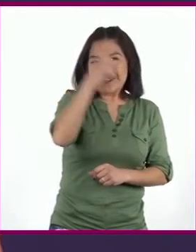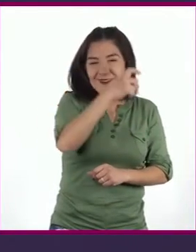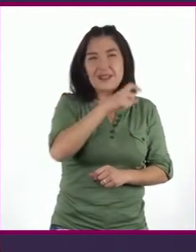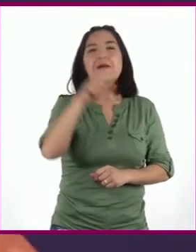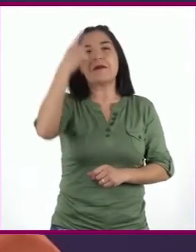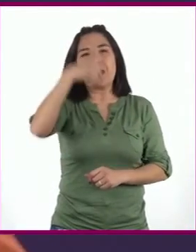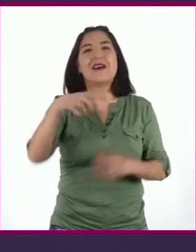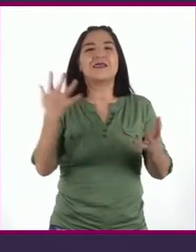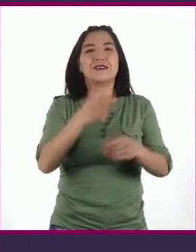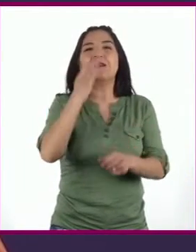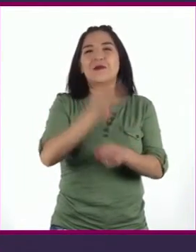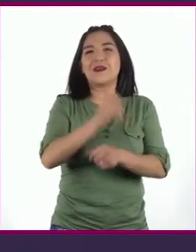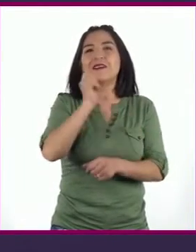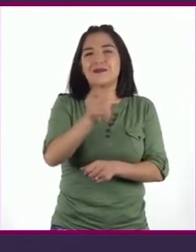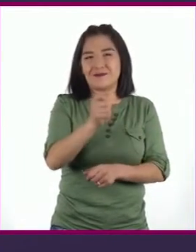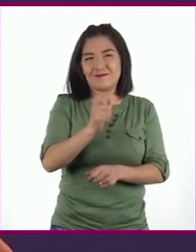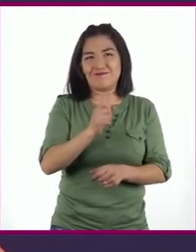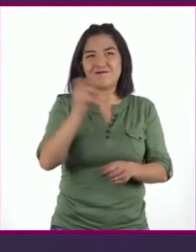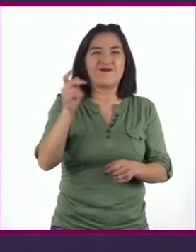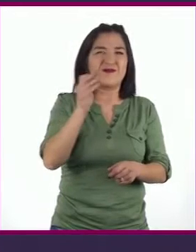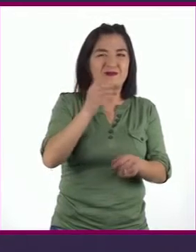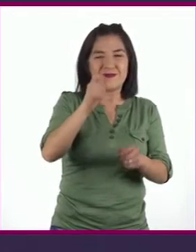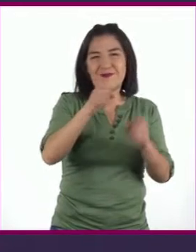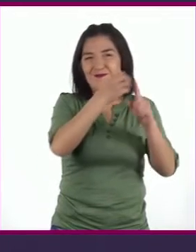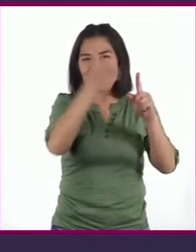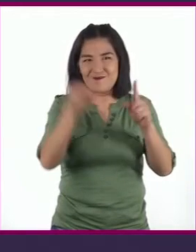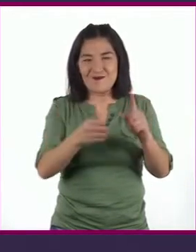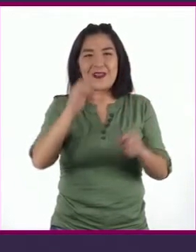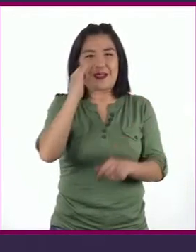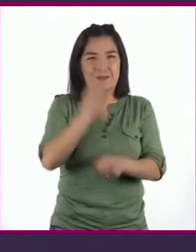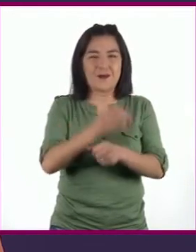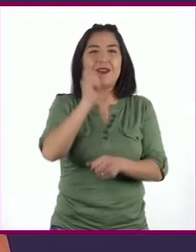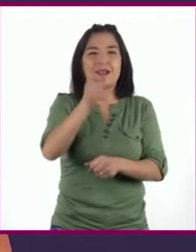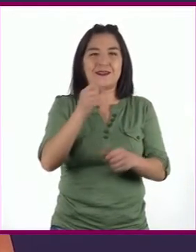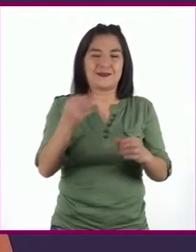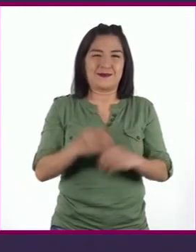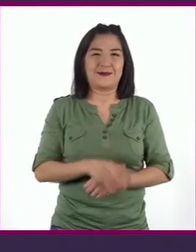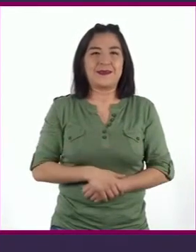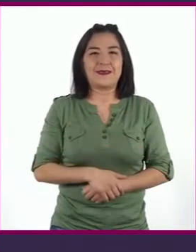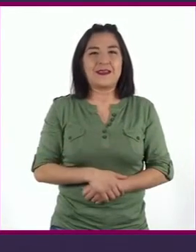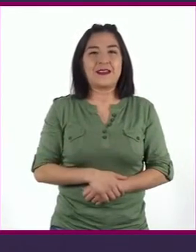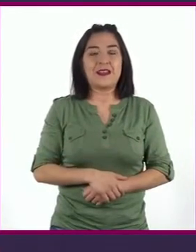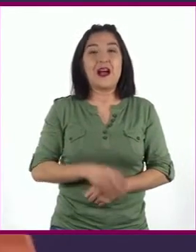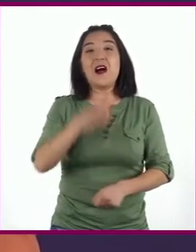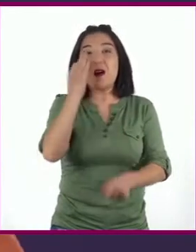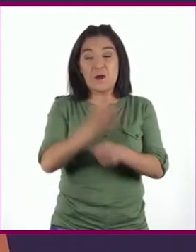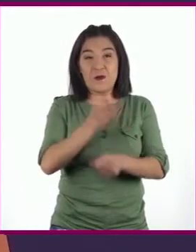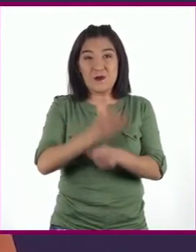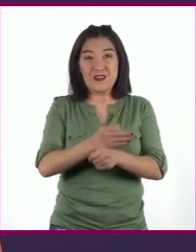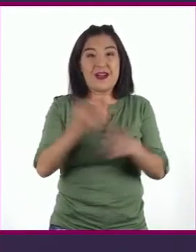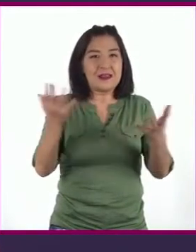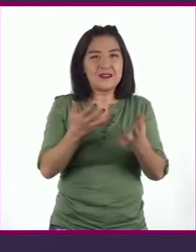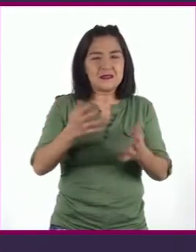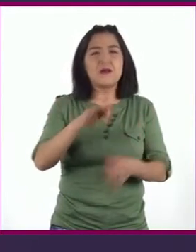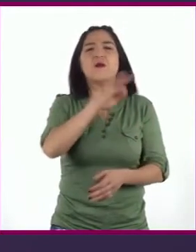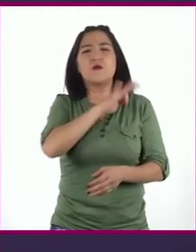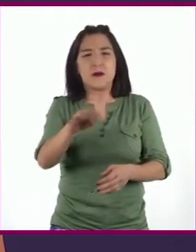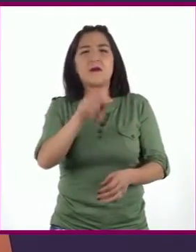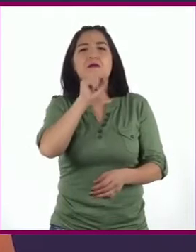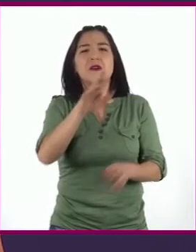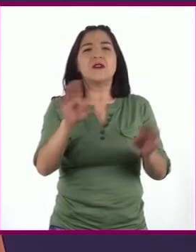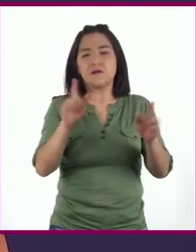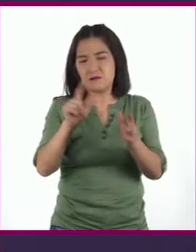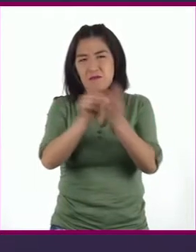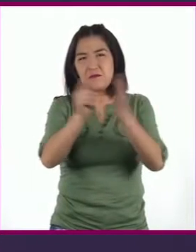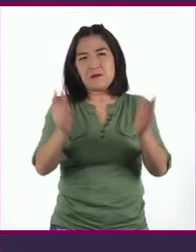que surjan al resolver los planteamientos de esta sesión. Muchas de estas las podrán resolver al momento de